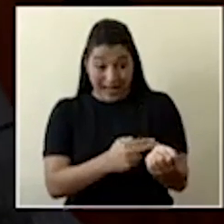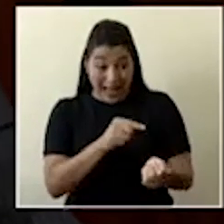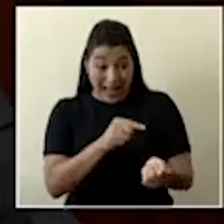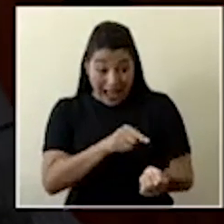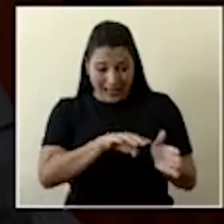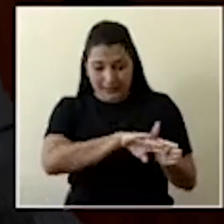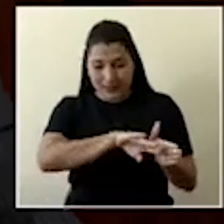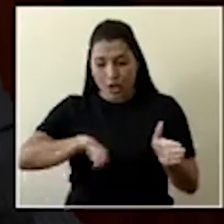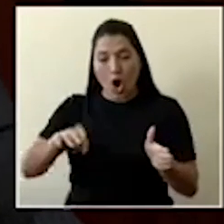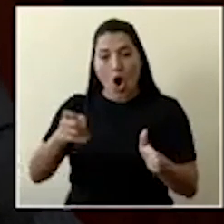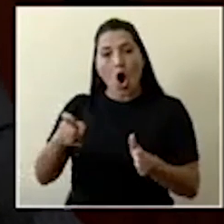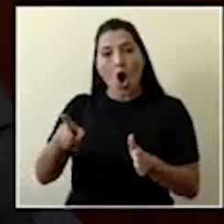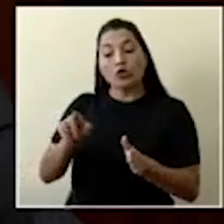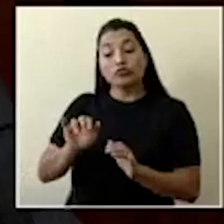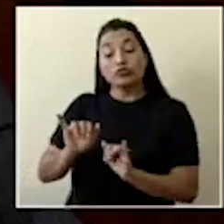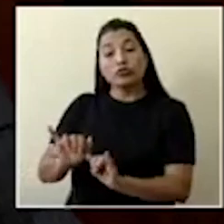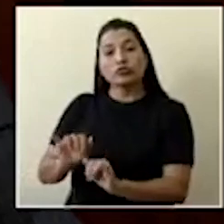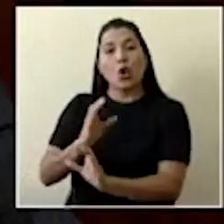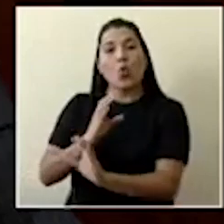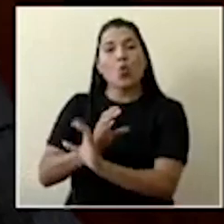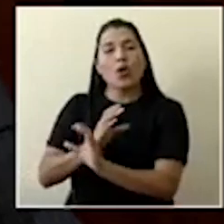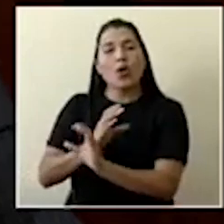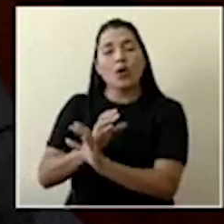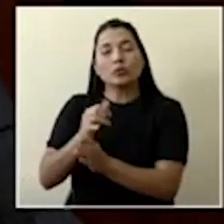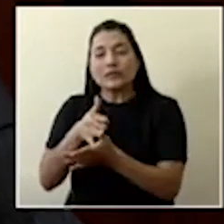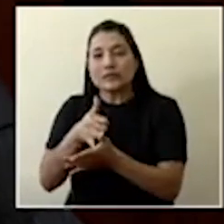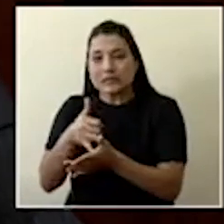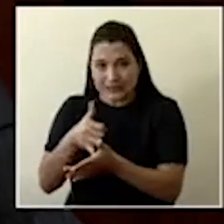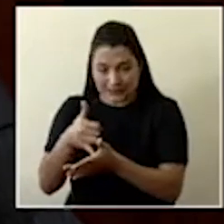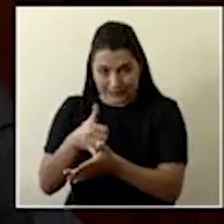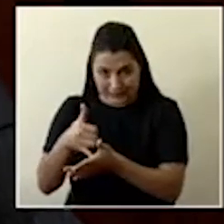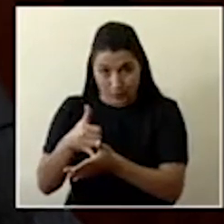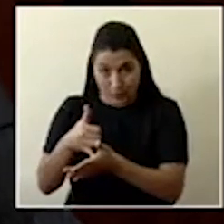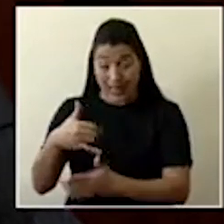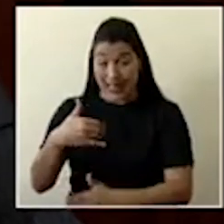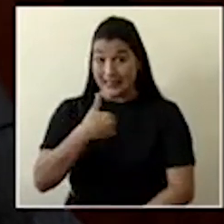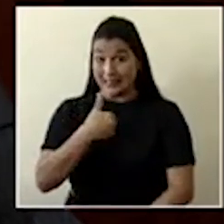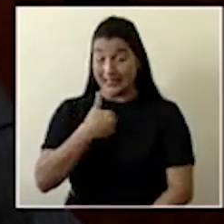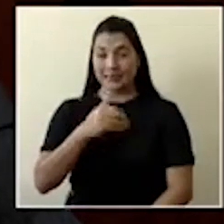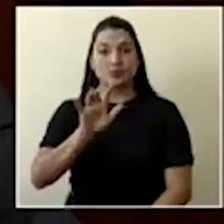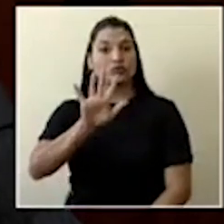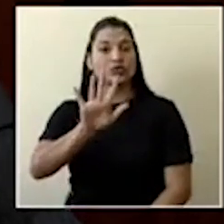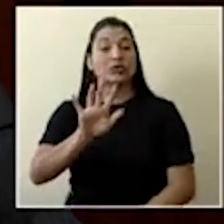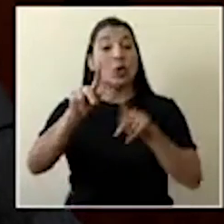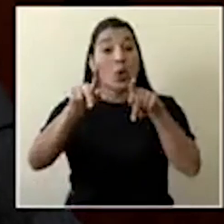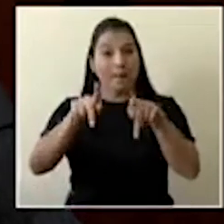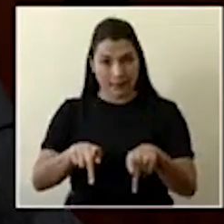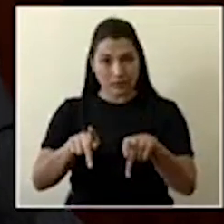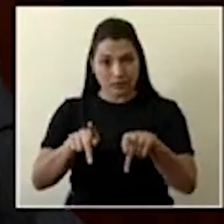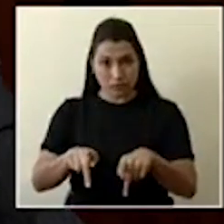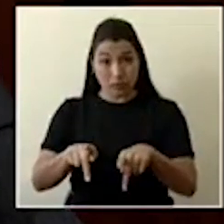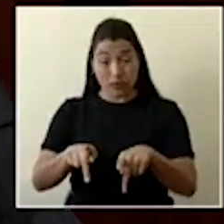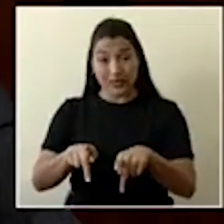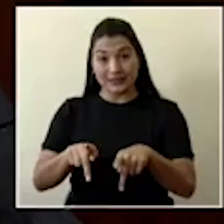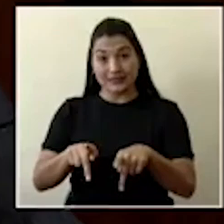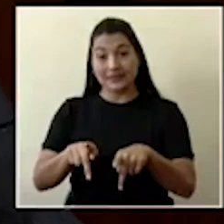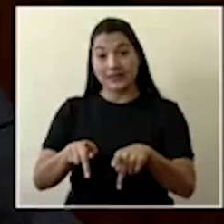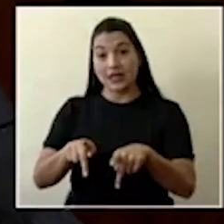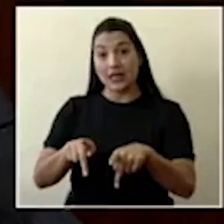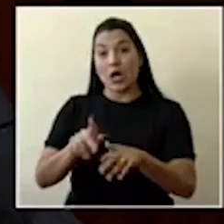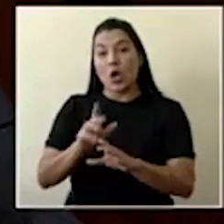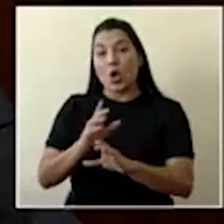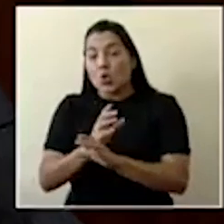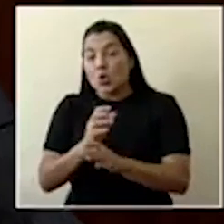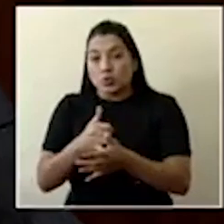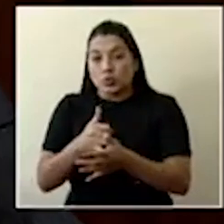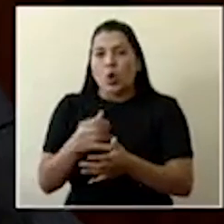11 de las cuales se encuentran en cuidados intensivos. Tenemos 5 personas en salón, en un rango